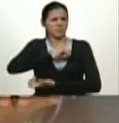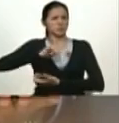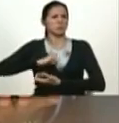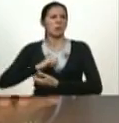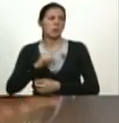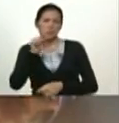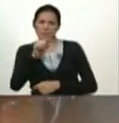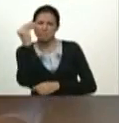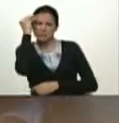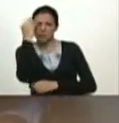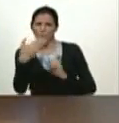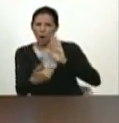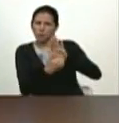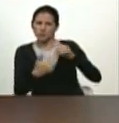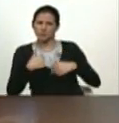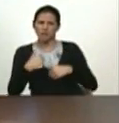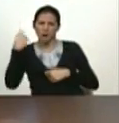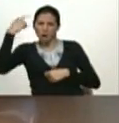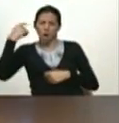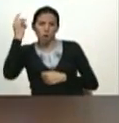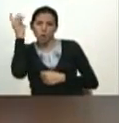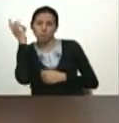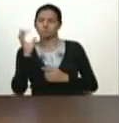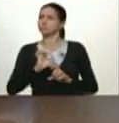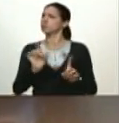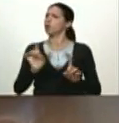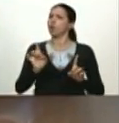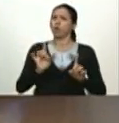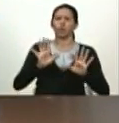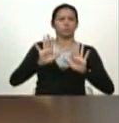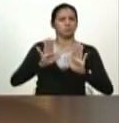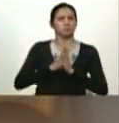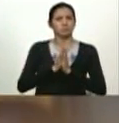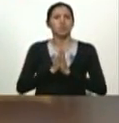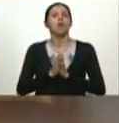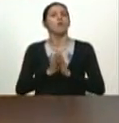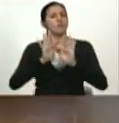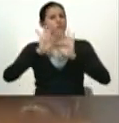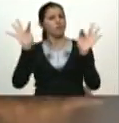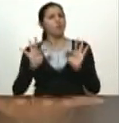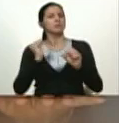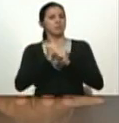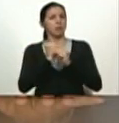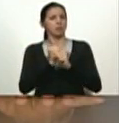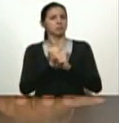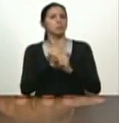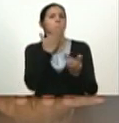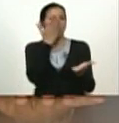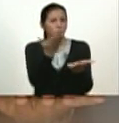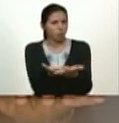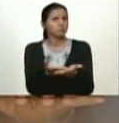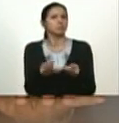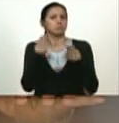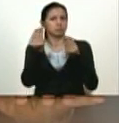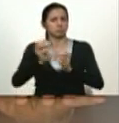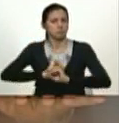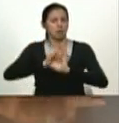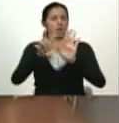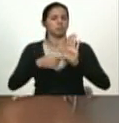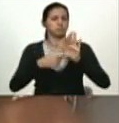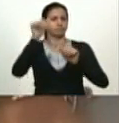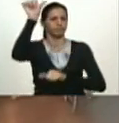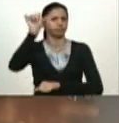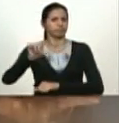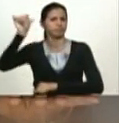piensa tal cosa son las locuras de él no no buenos métodos de trabajo buenos estilos y que pongan las cosas sobre la mesa y